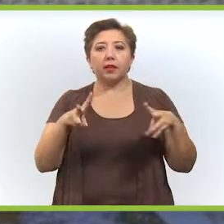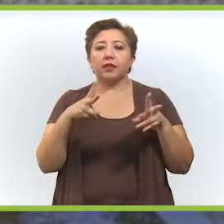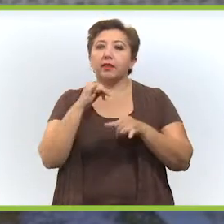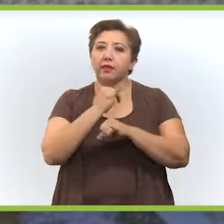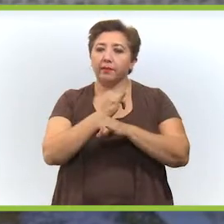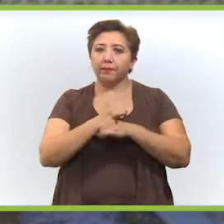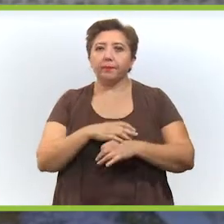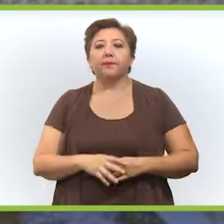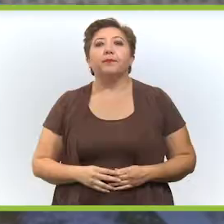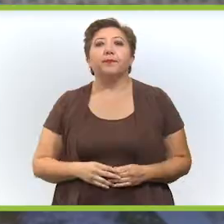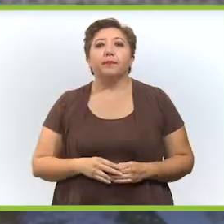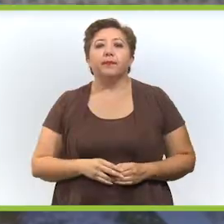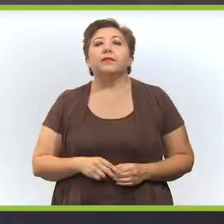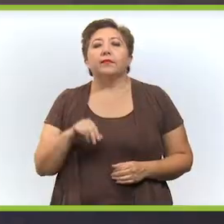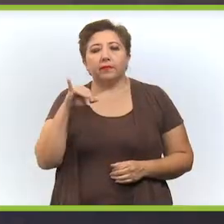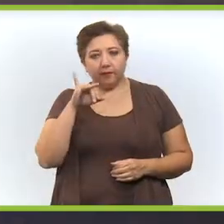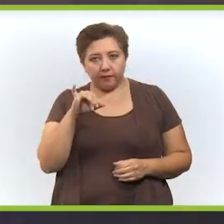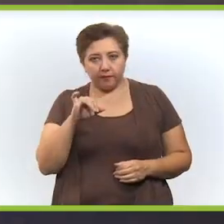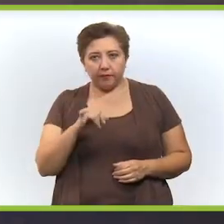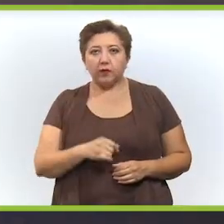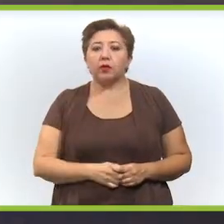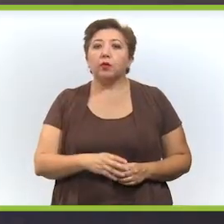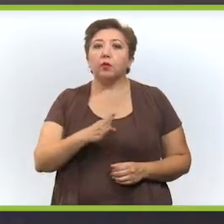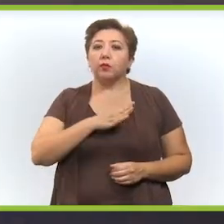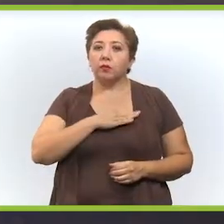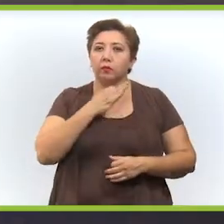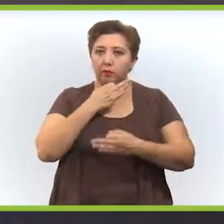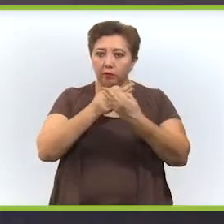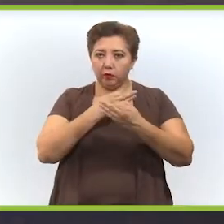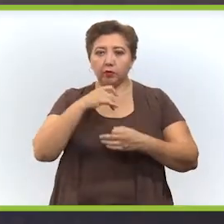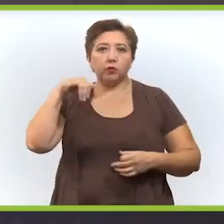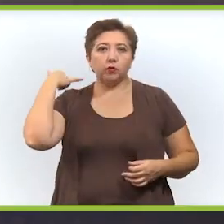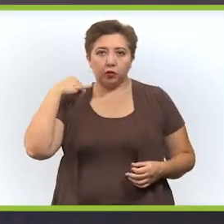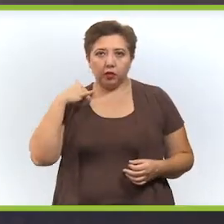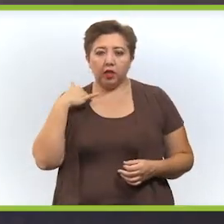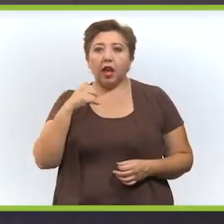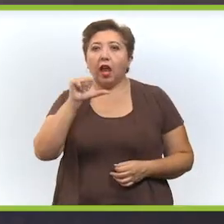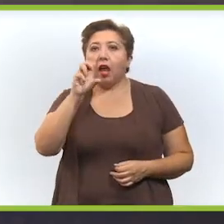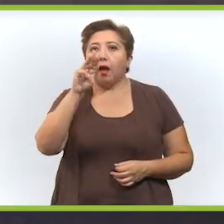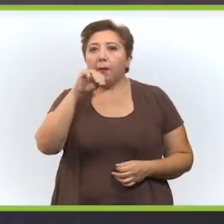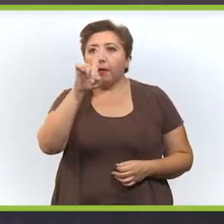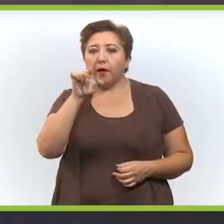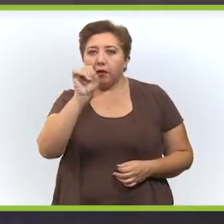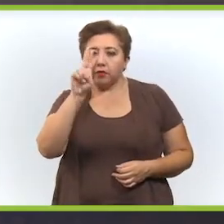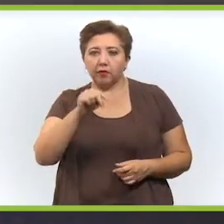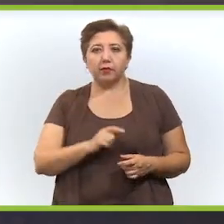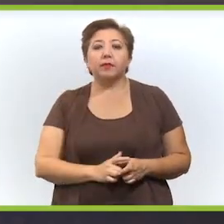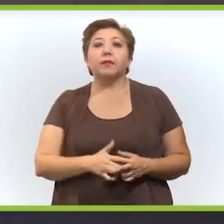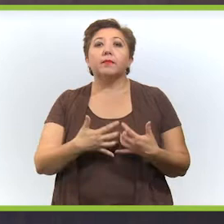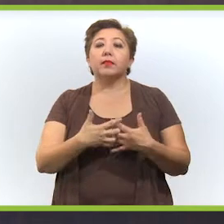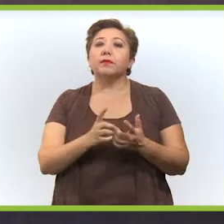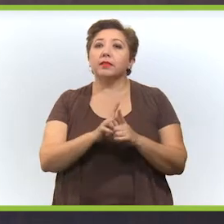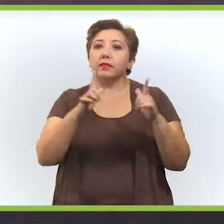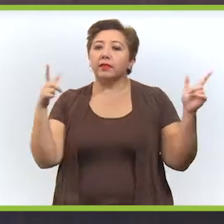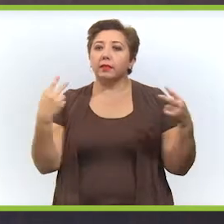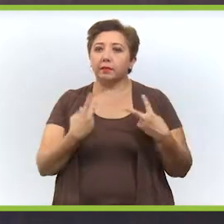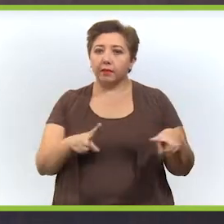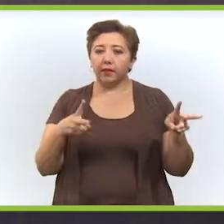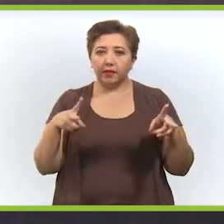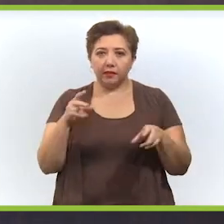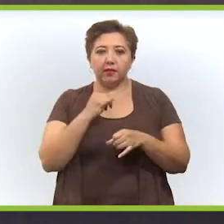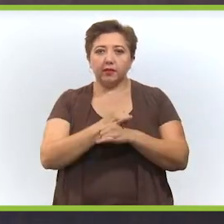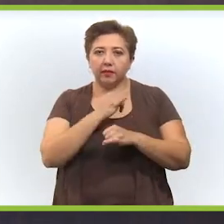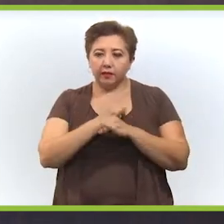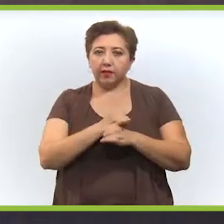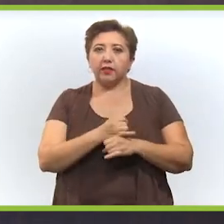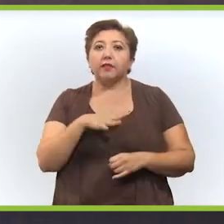comercio por internet. Así es Lib, den una excelente noticia para Yucatán. Amazon, como tú dices, la empresa más grande en el mundo de comercio a